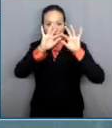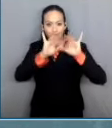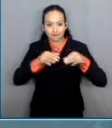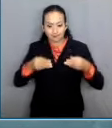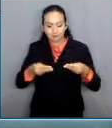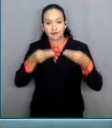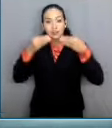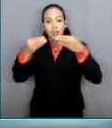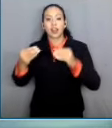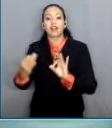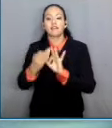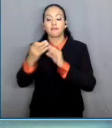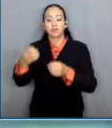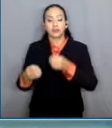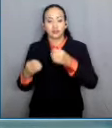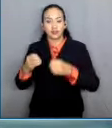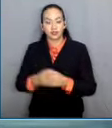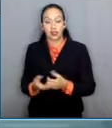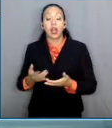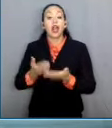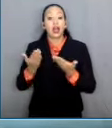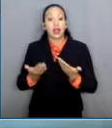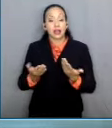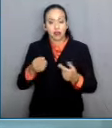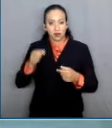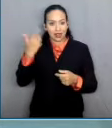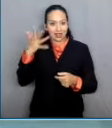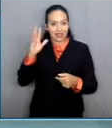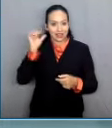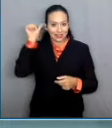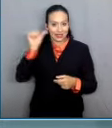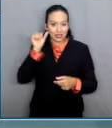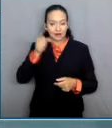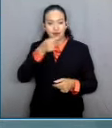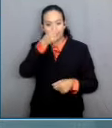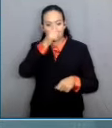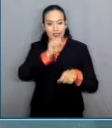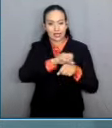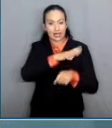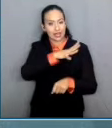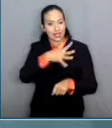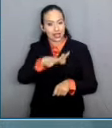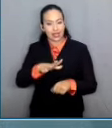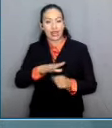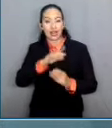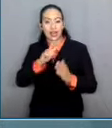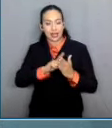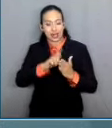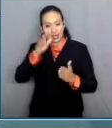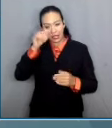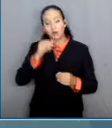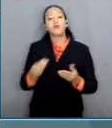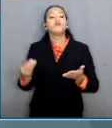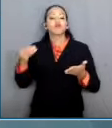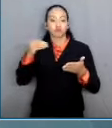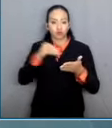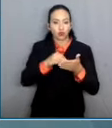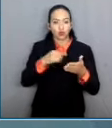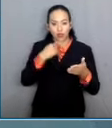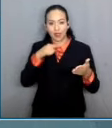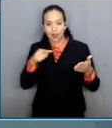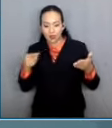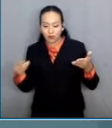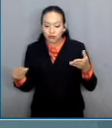secretarial, el 10 de abril, la Secretaría General de Acuerdos de la Suprema Corte incorporó la denuncia en cuestión a otras que se han